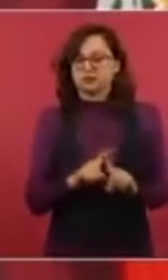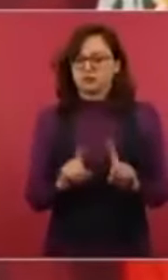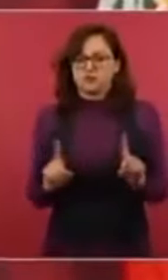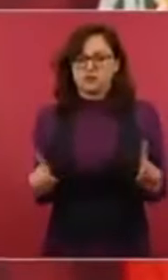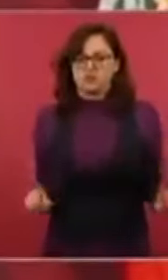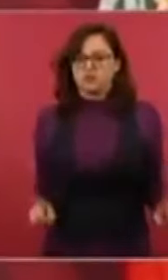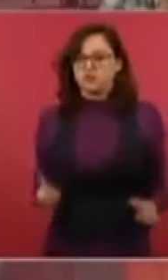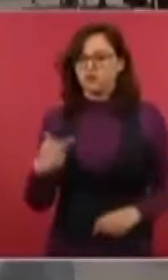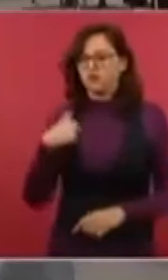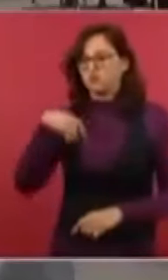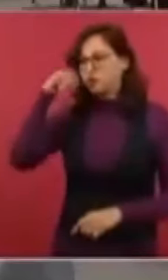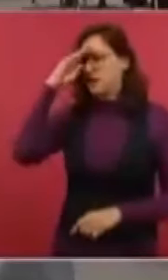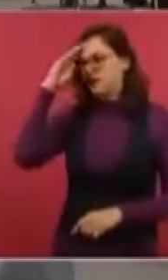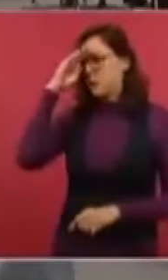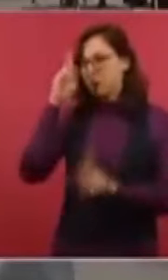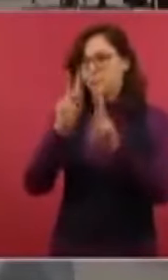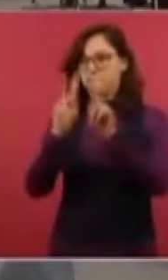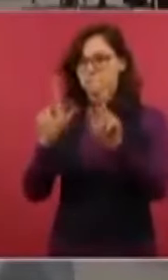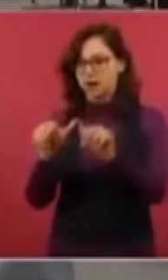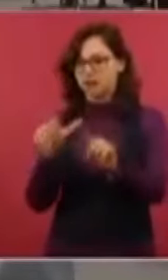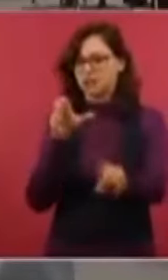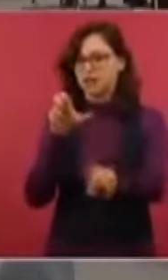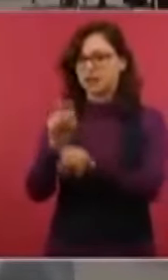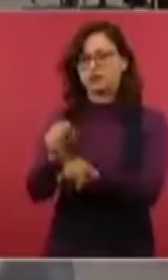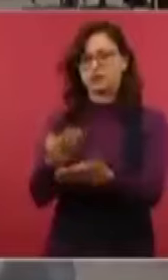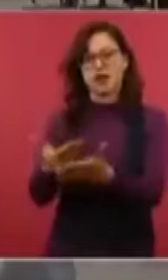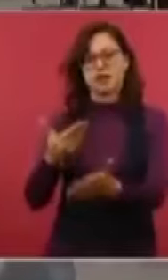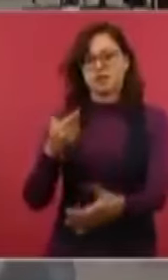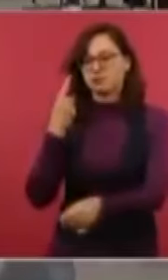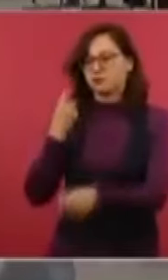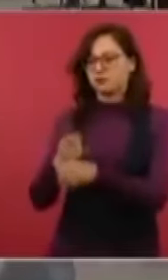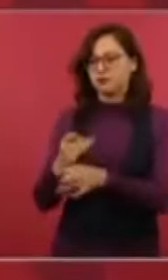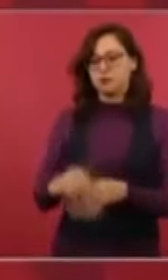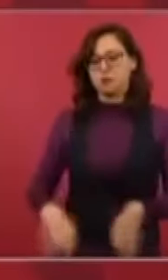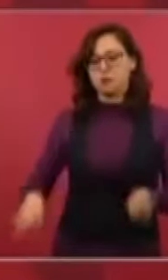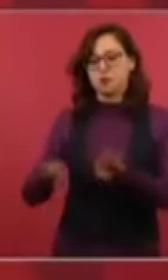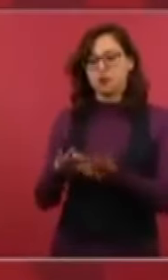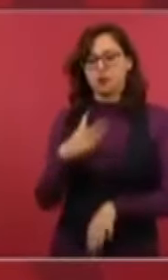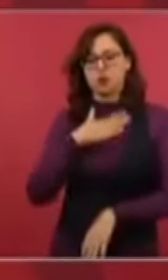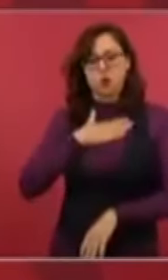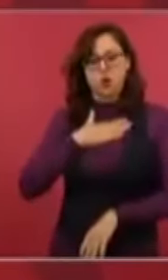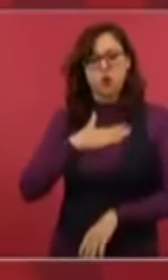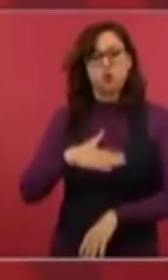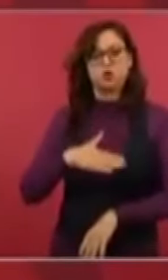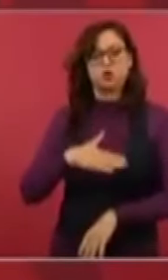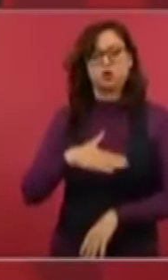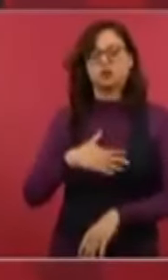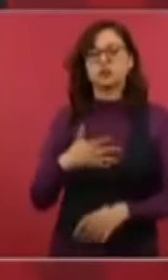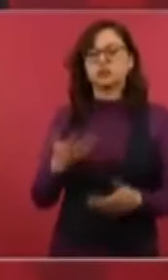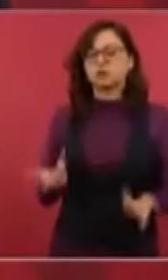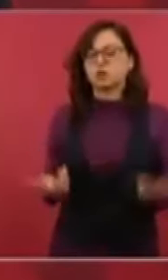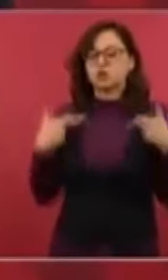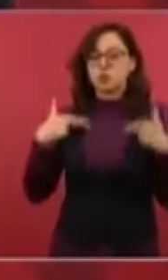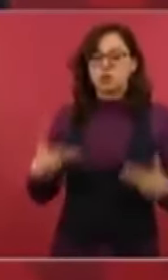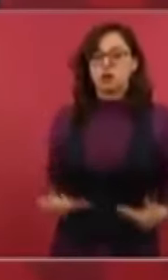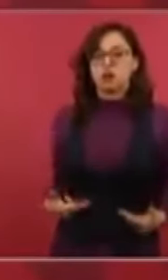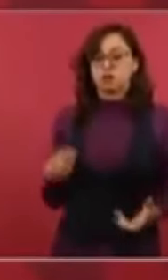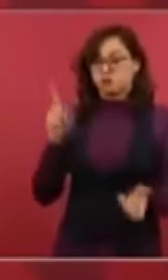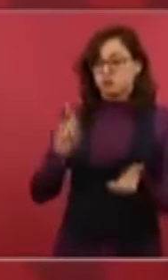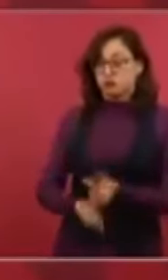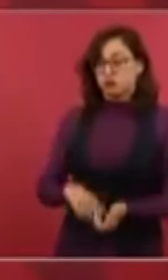somos malos por naturaleza, que son las circunstancias las que llevan